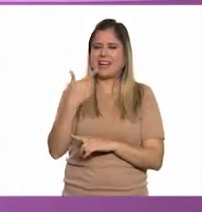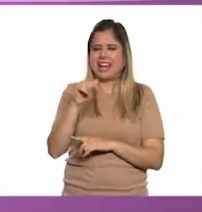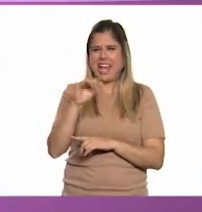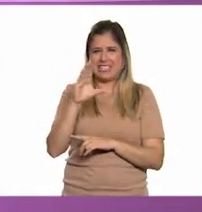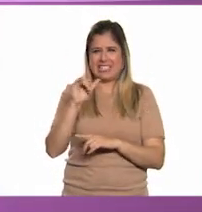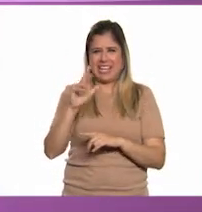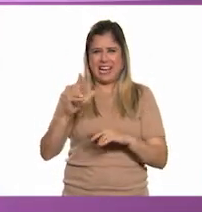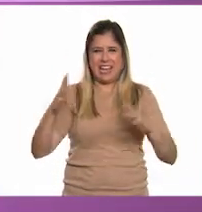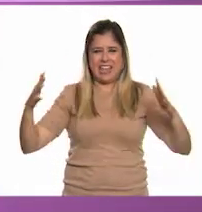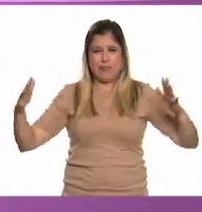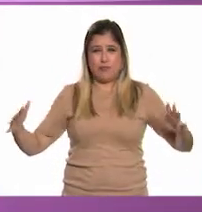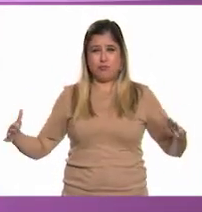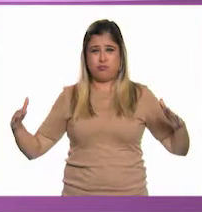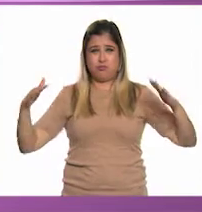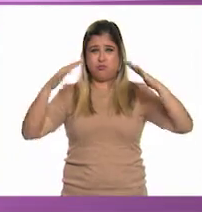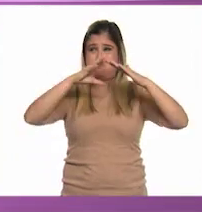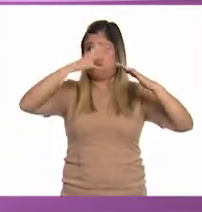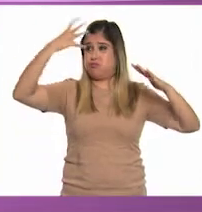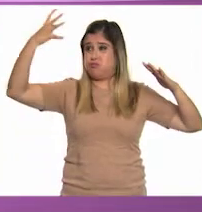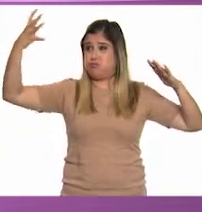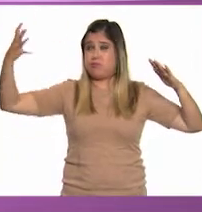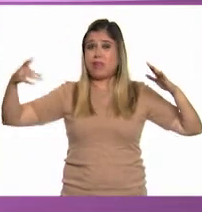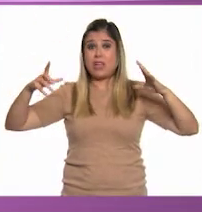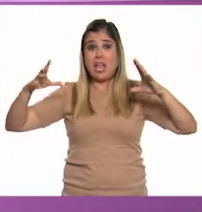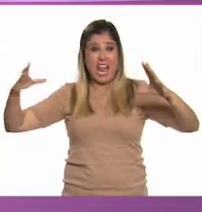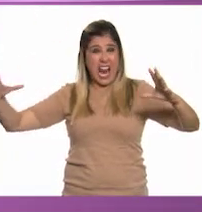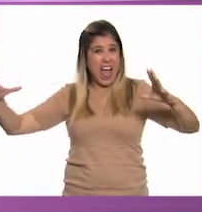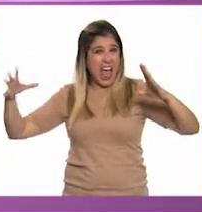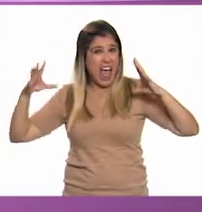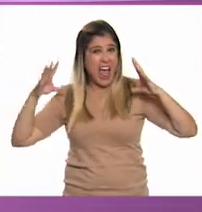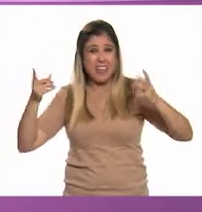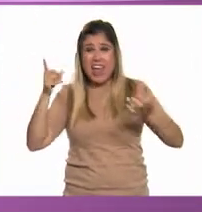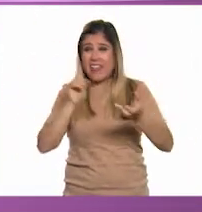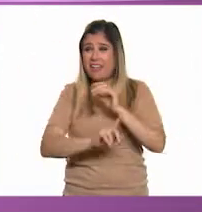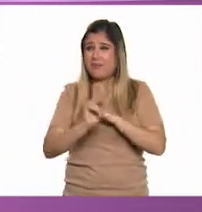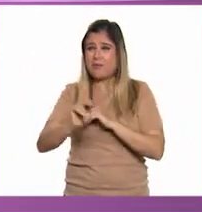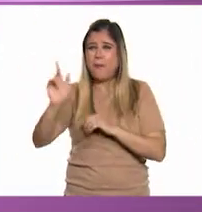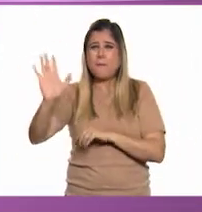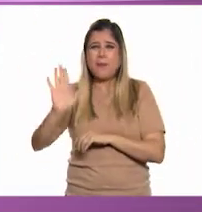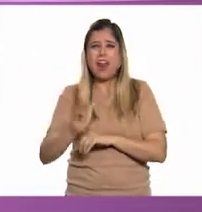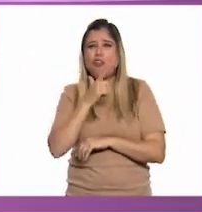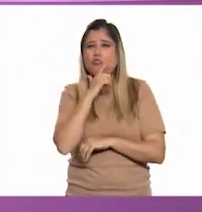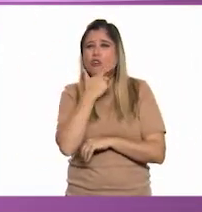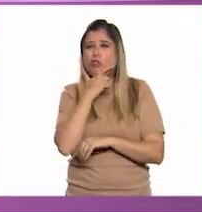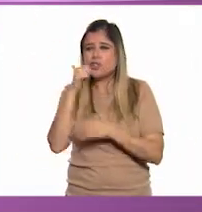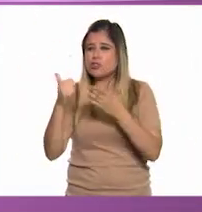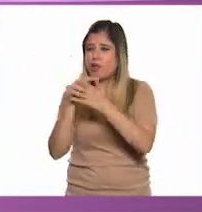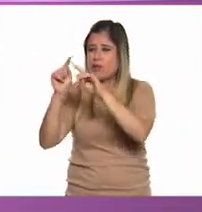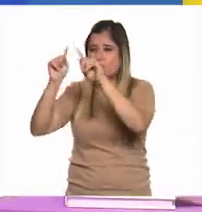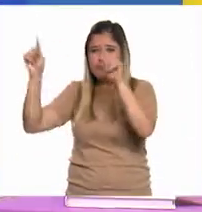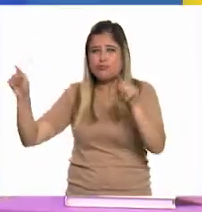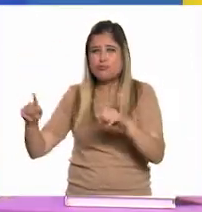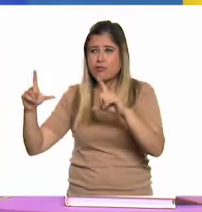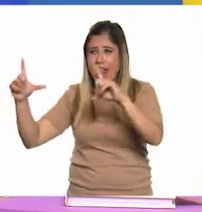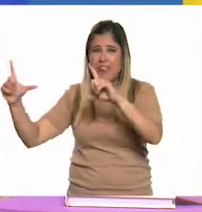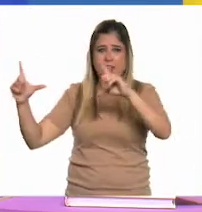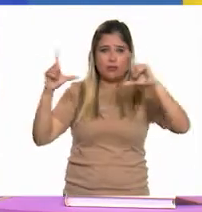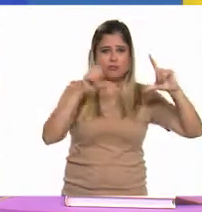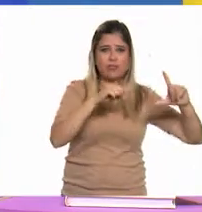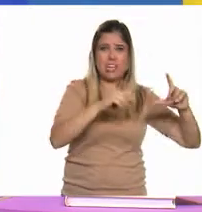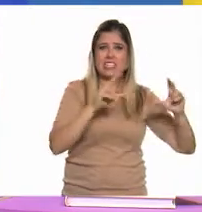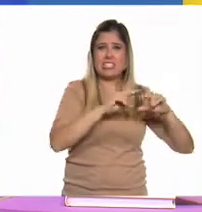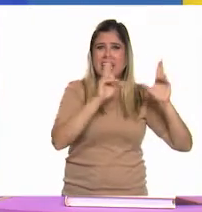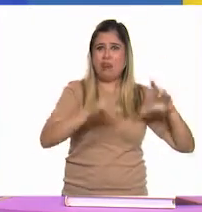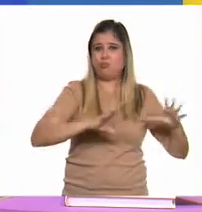separó de la Antártida tiene un tamaño similar a la ciudad que se llama Londres. Imagínate, es grandísimo. Y bueno, que es la capitán de Inglaterra.